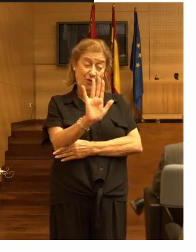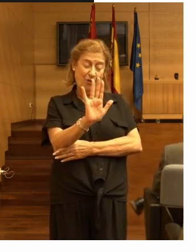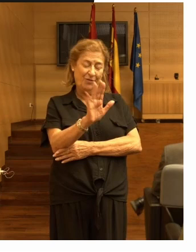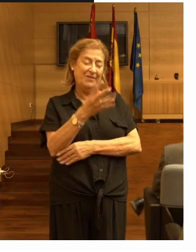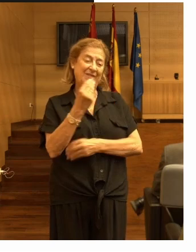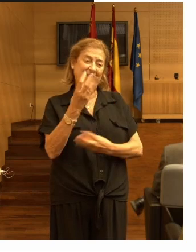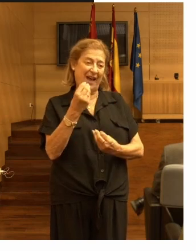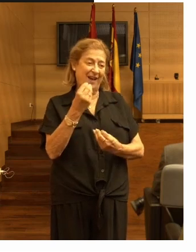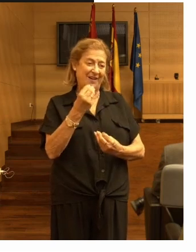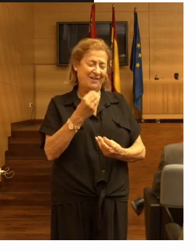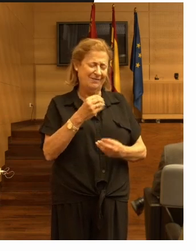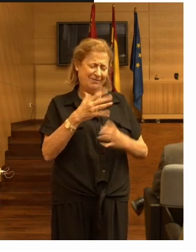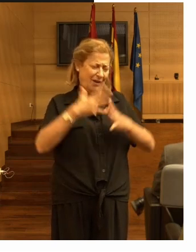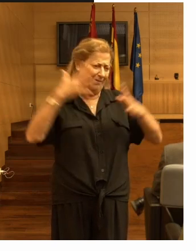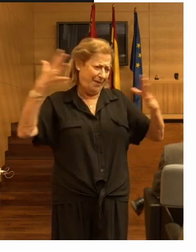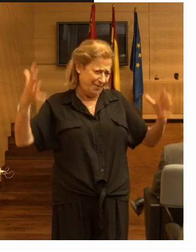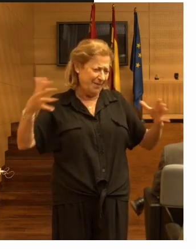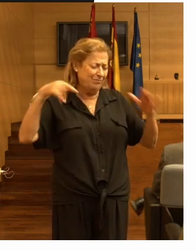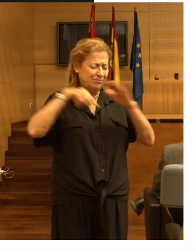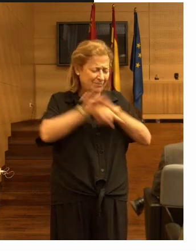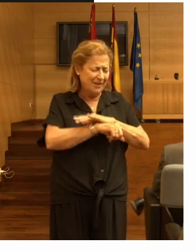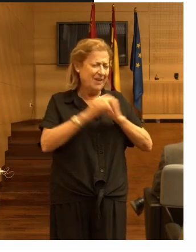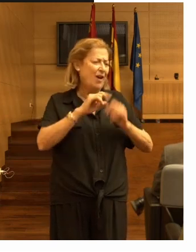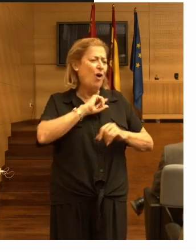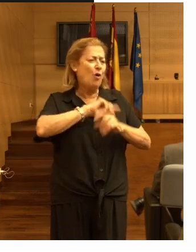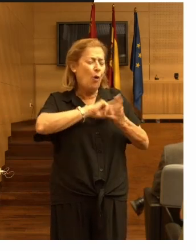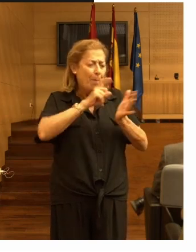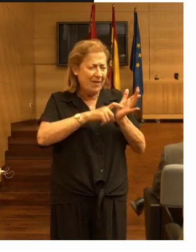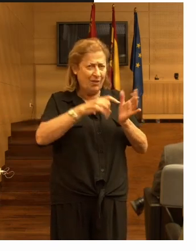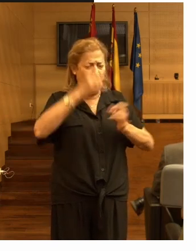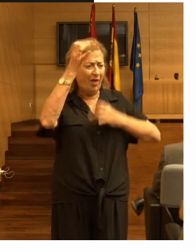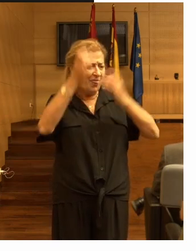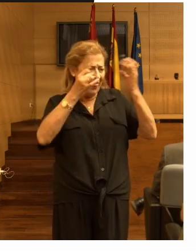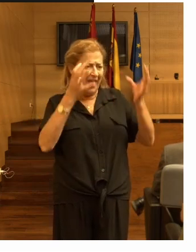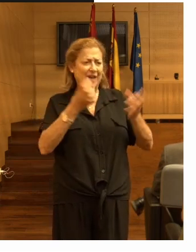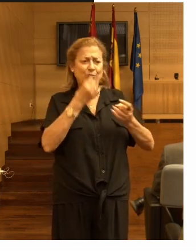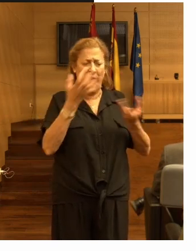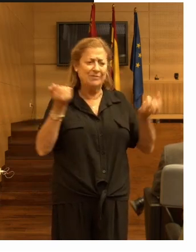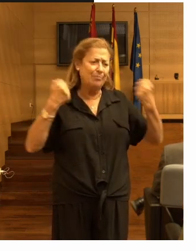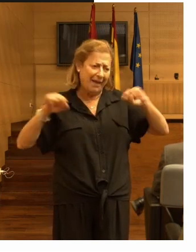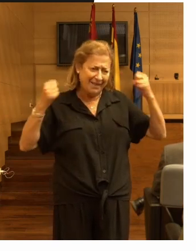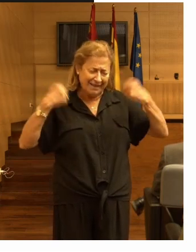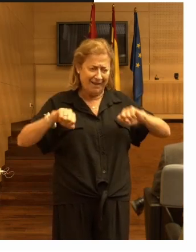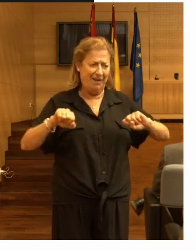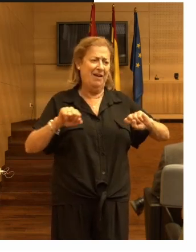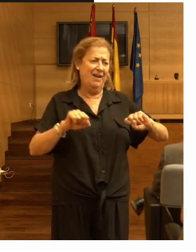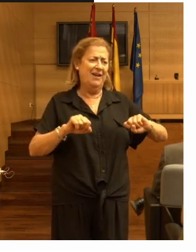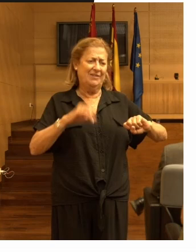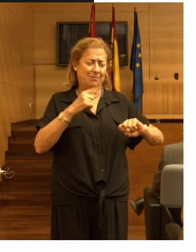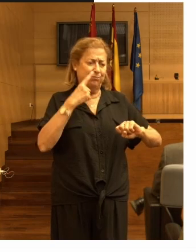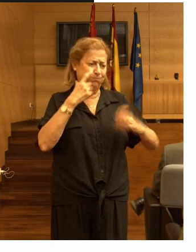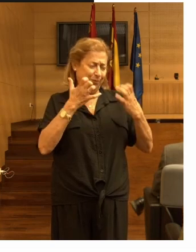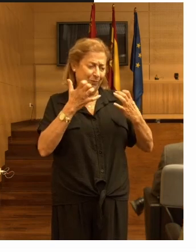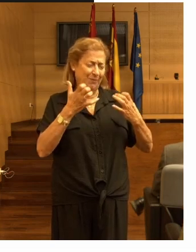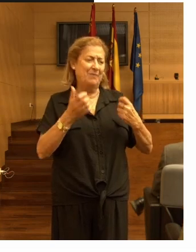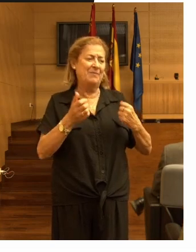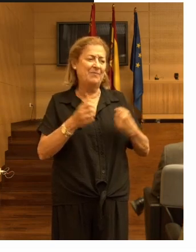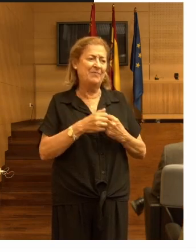tan densa y tan llena de ideas y buenas prácticas y evidencias